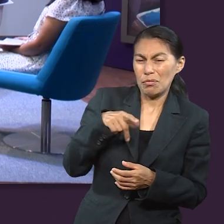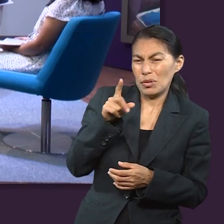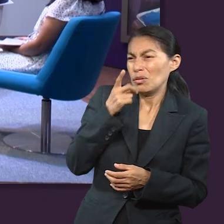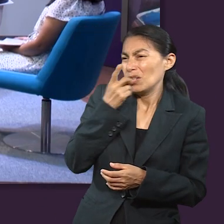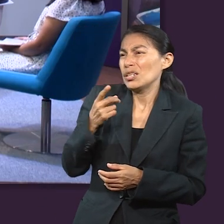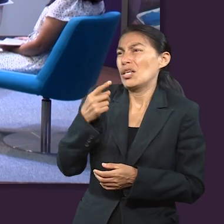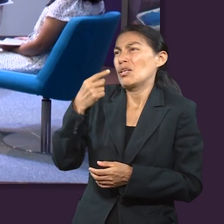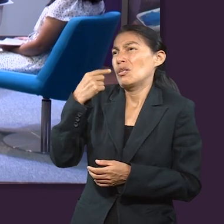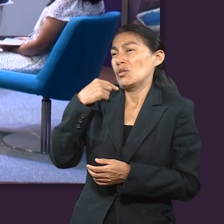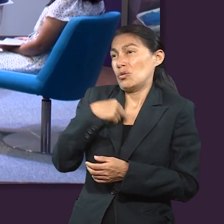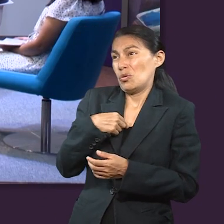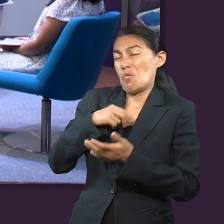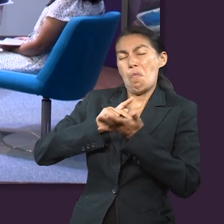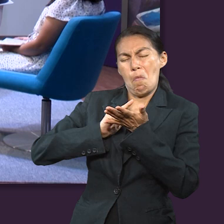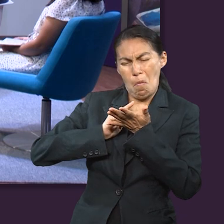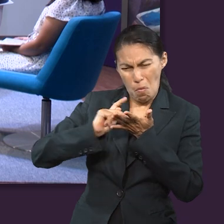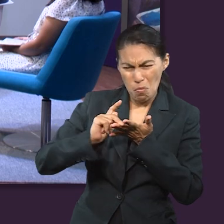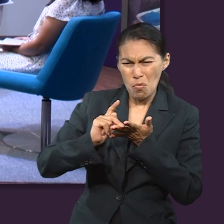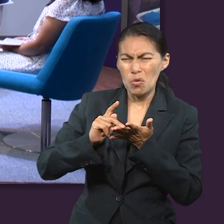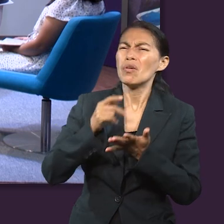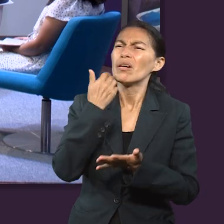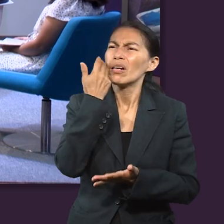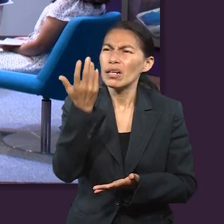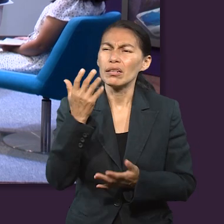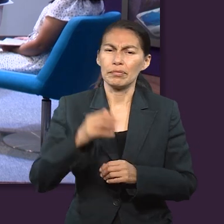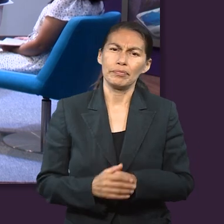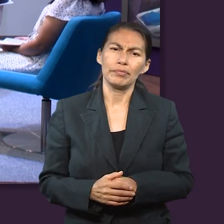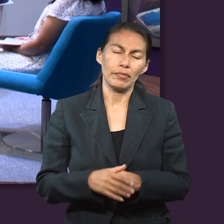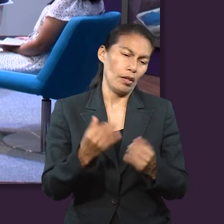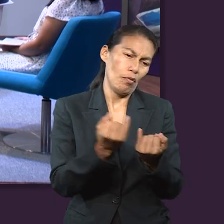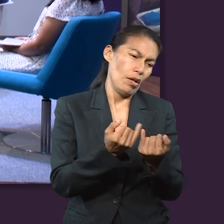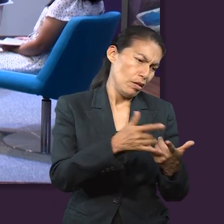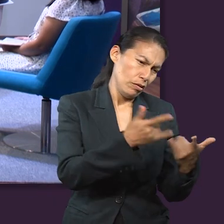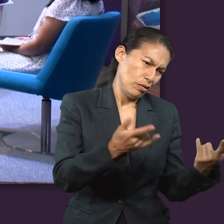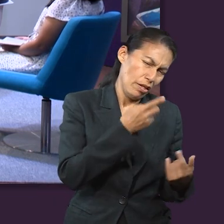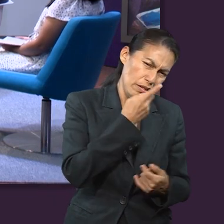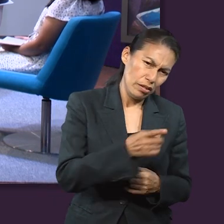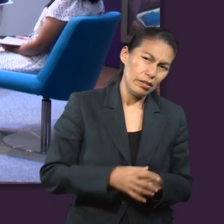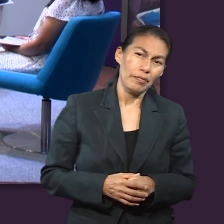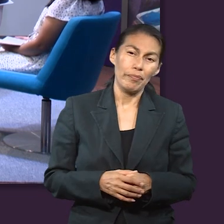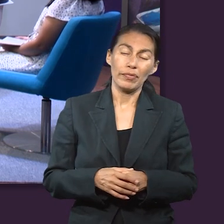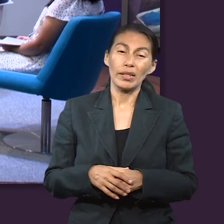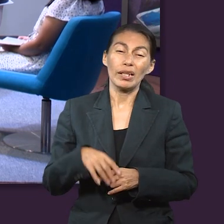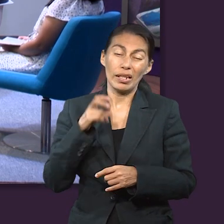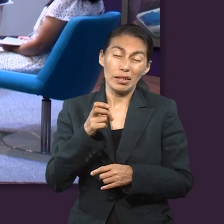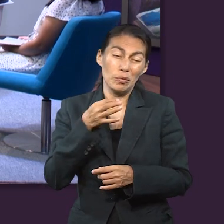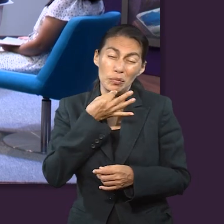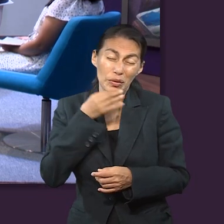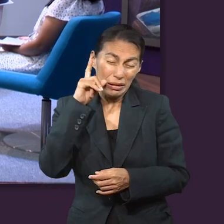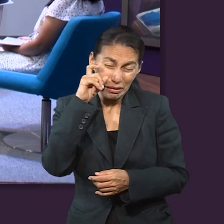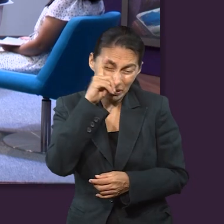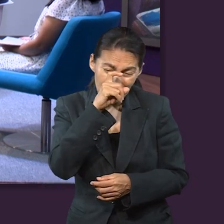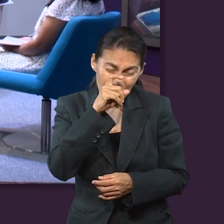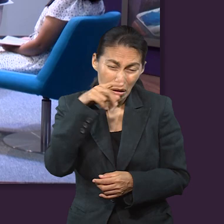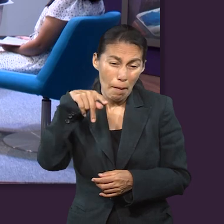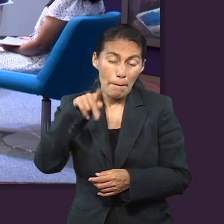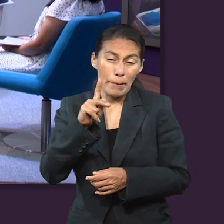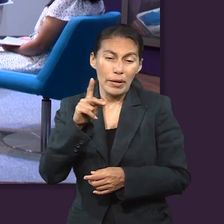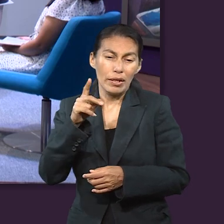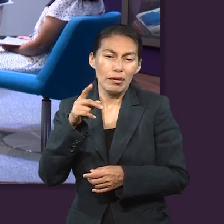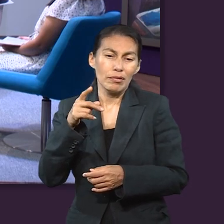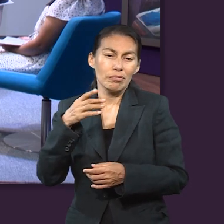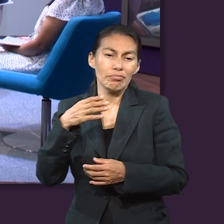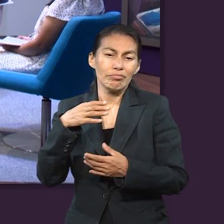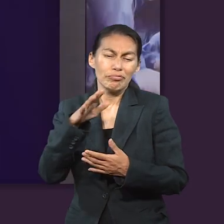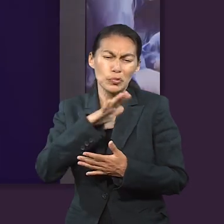puro como el oro que lo dice ahí y se conecta con la historia que tú comentaste y además iba a ser refinado a través